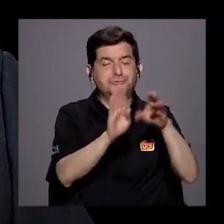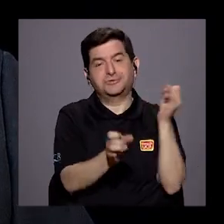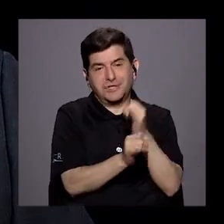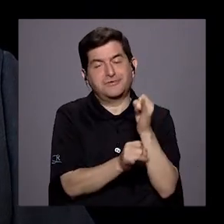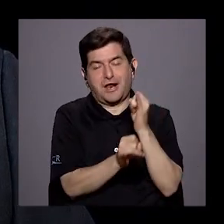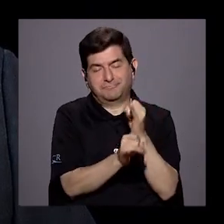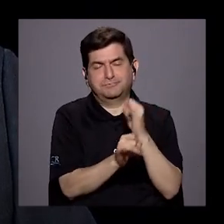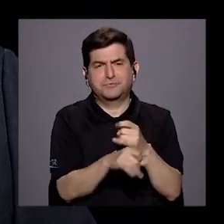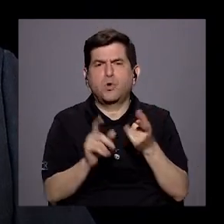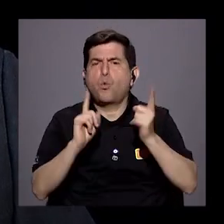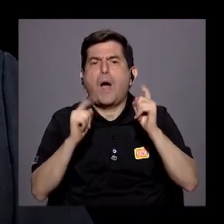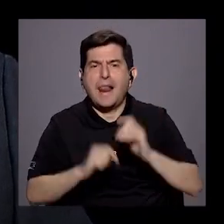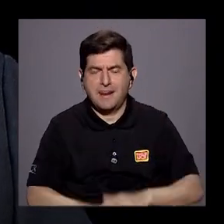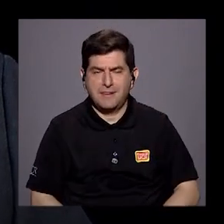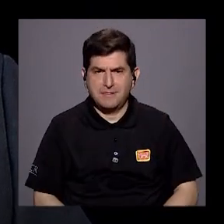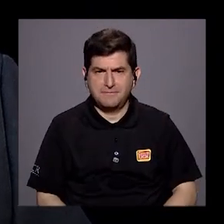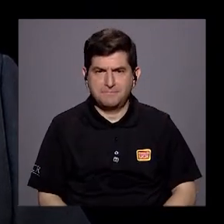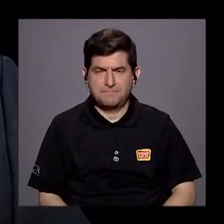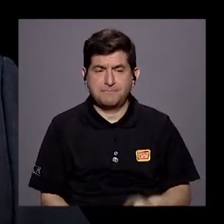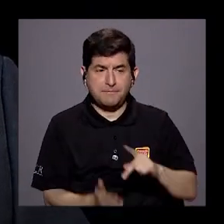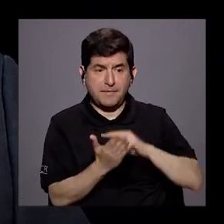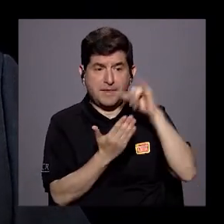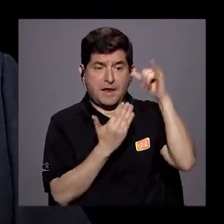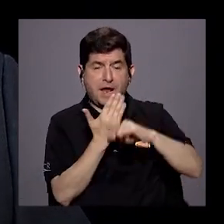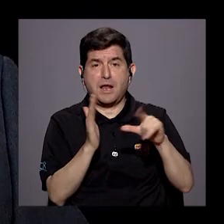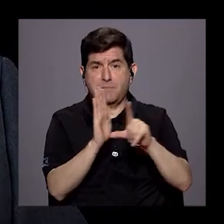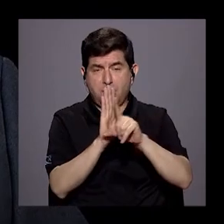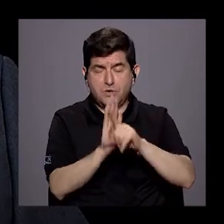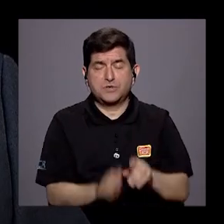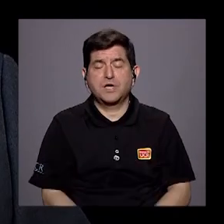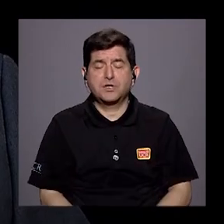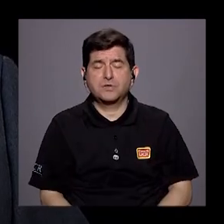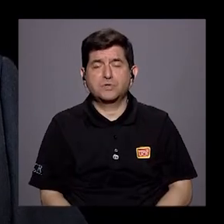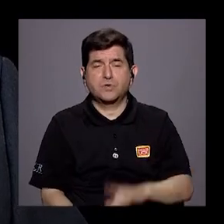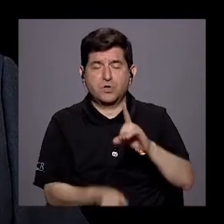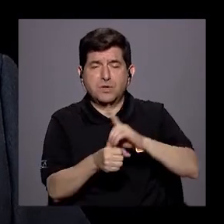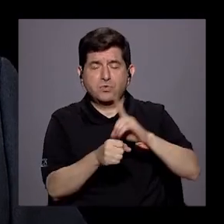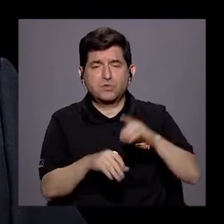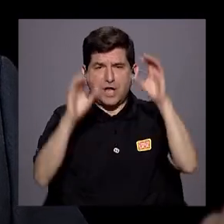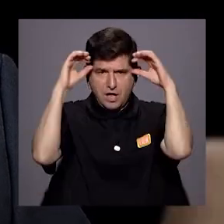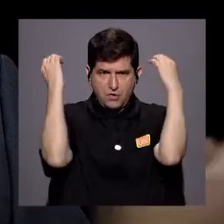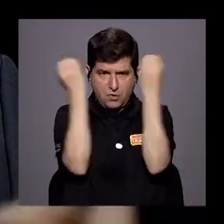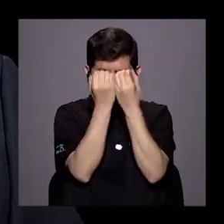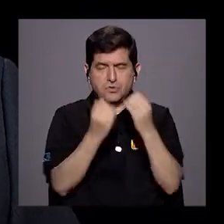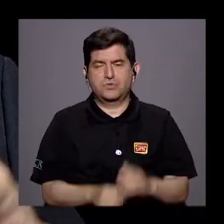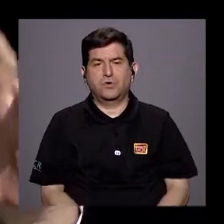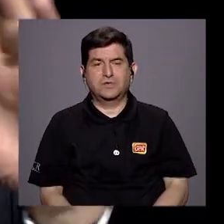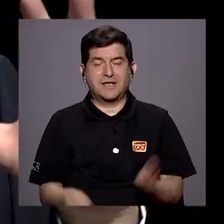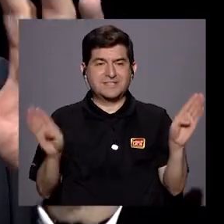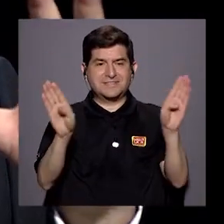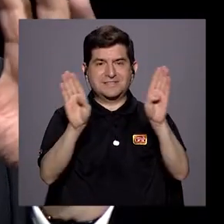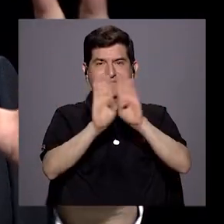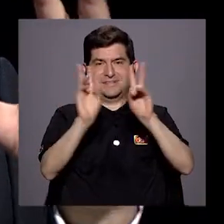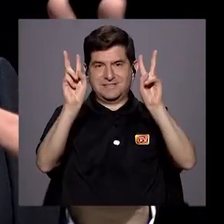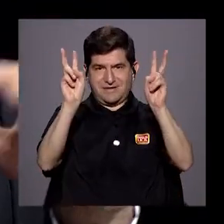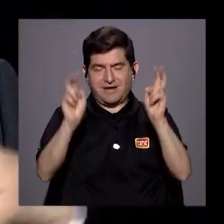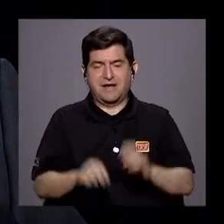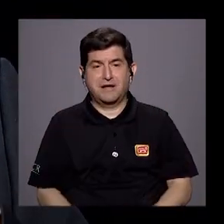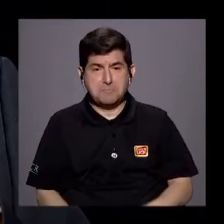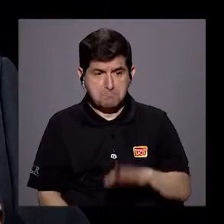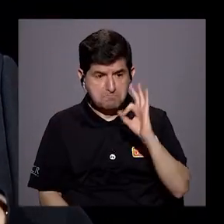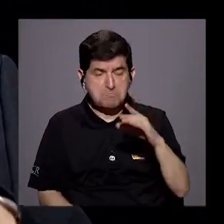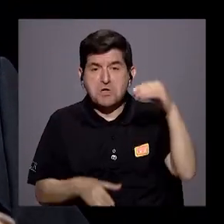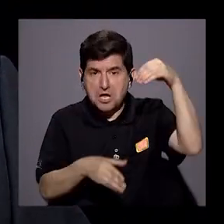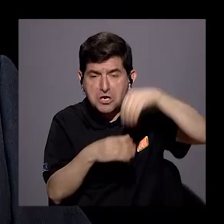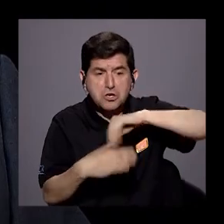¿no? ¿Como cuáles? Bueno, es el proyecto de ley que presentó el diputado Tom Solís que se llama Cerrar. Yo creo que contempla bastante bien